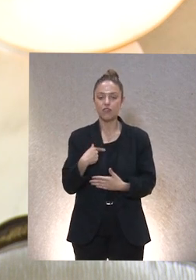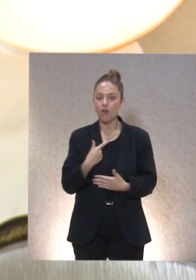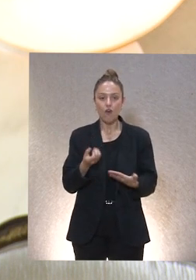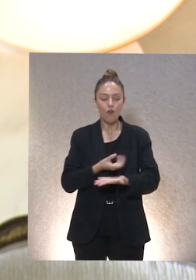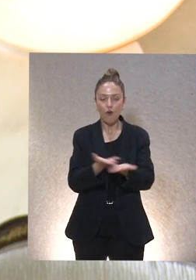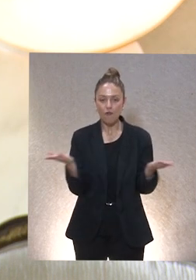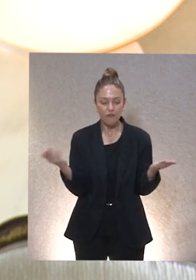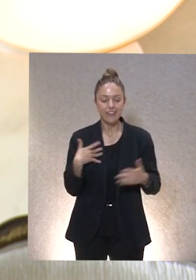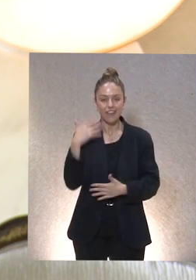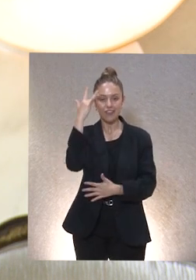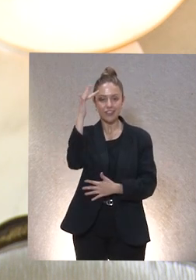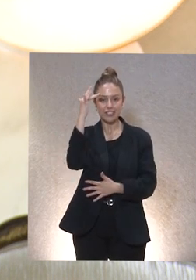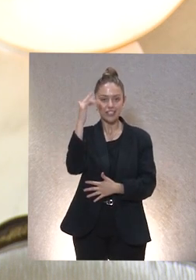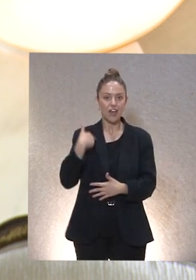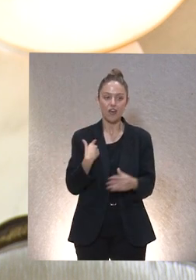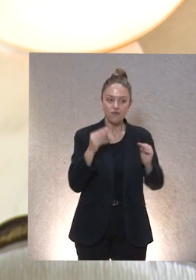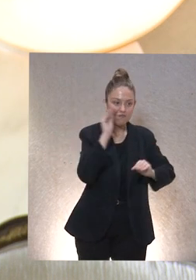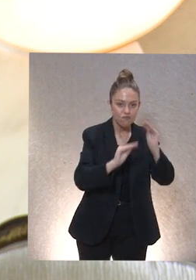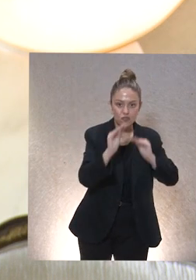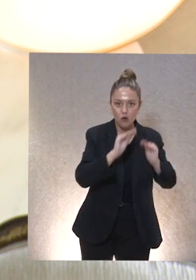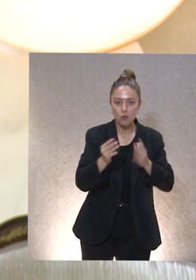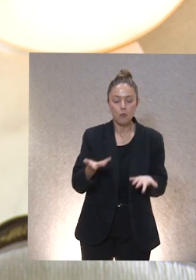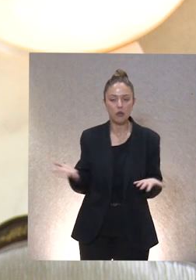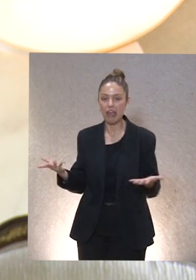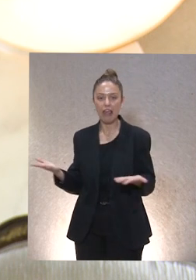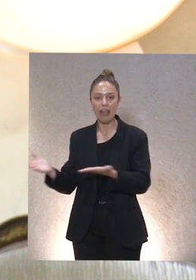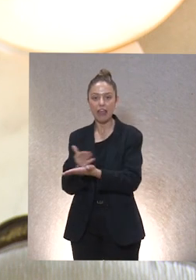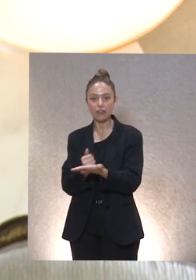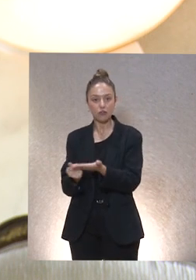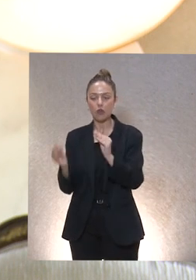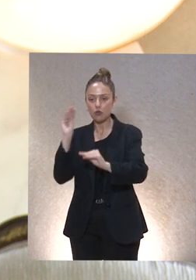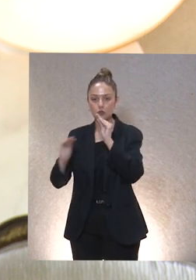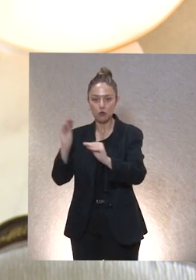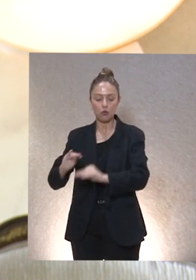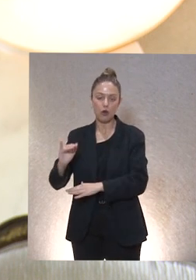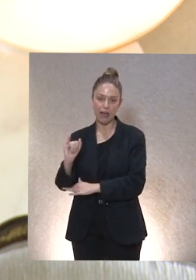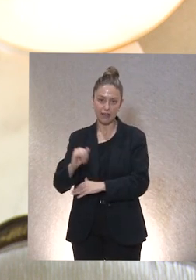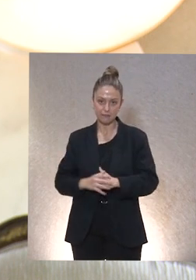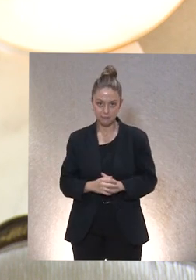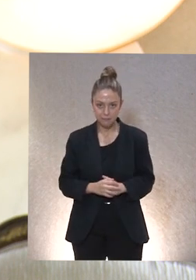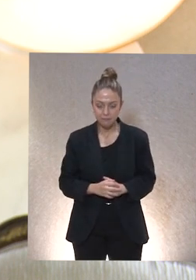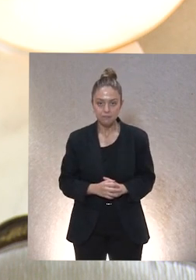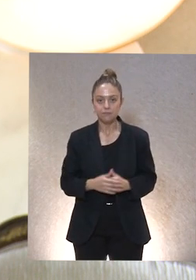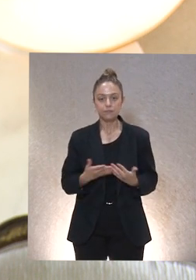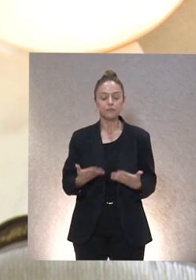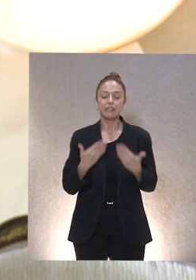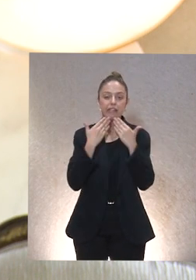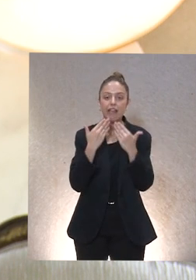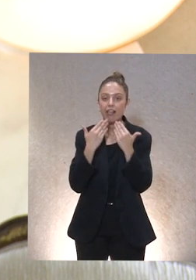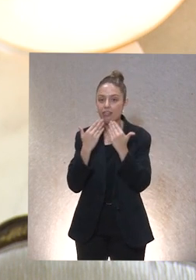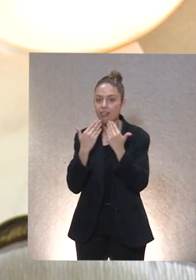que todo esté a vuestro gusto y si no se resuelve, porque no hay nada que no tenga solución en mi casina. Deciros que agradezco mucho